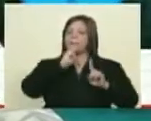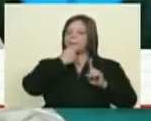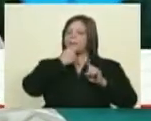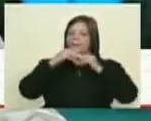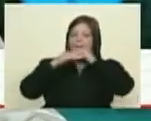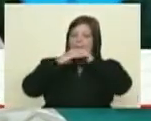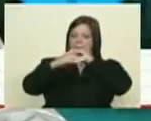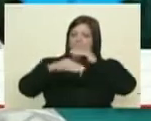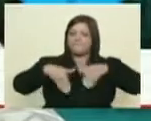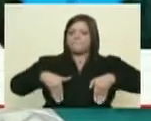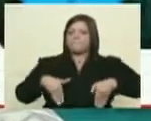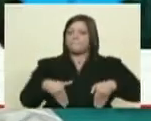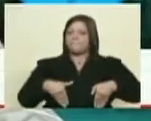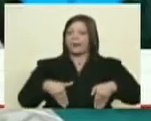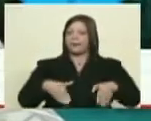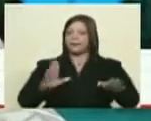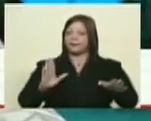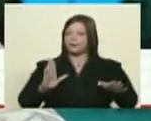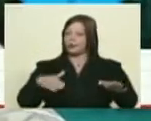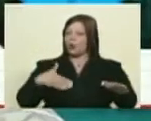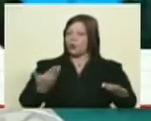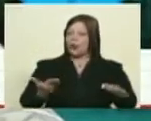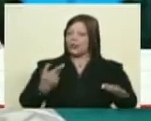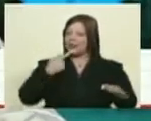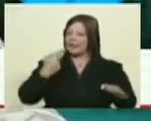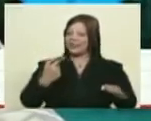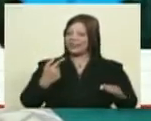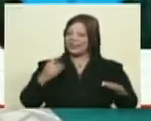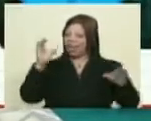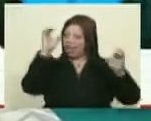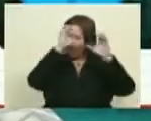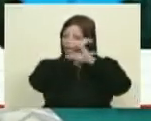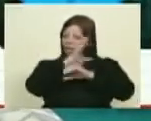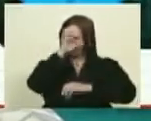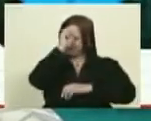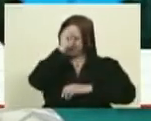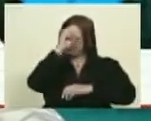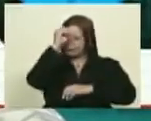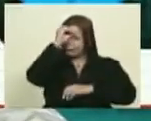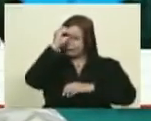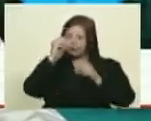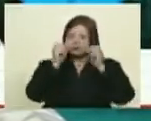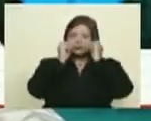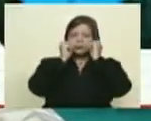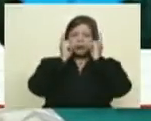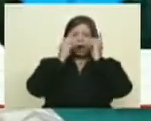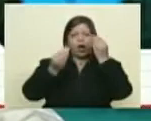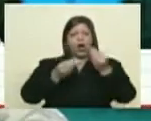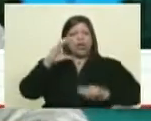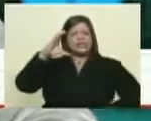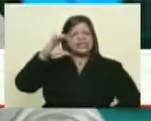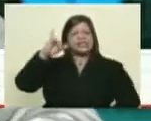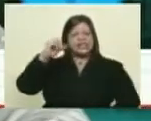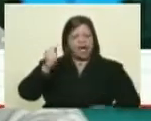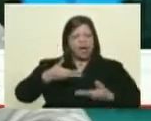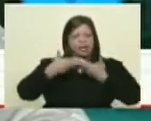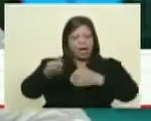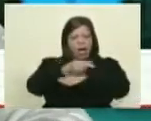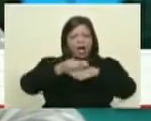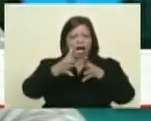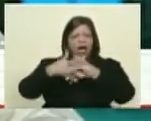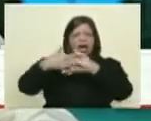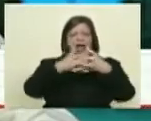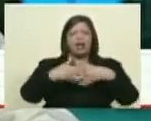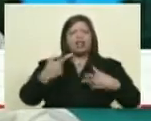publicaban, porque ellos saben que es una fuente muy sesgada. Entonces también sorprende que si es la CIA quien te está dando la información, no